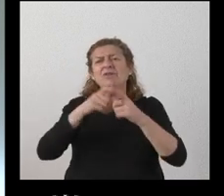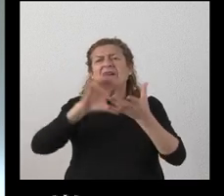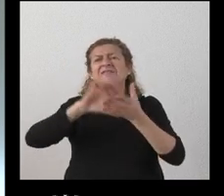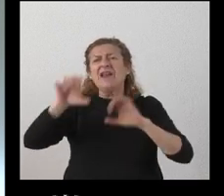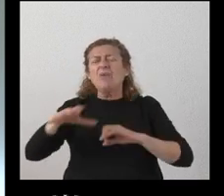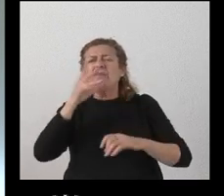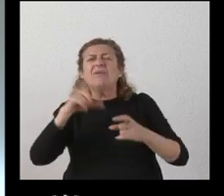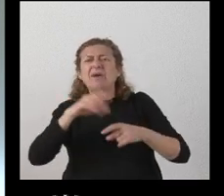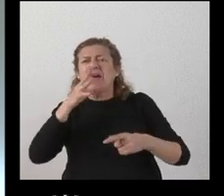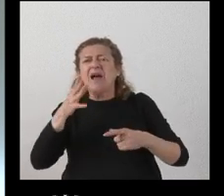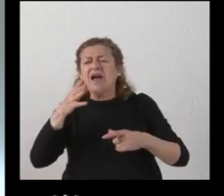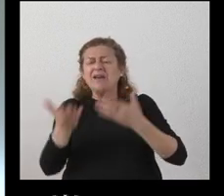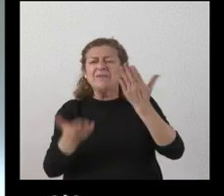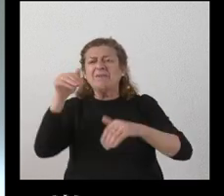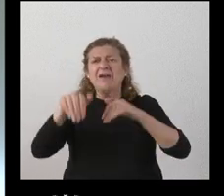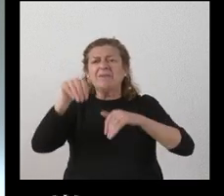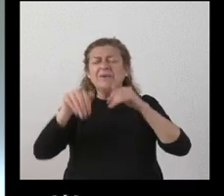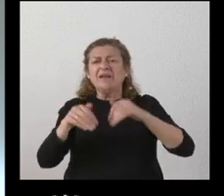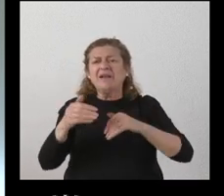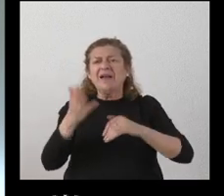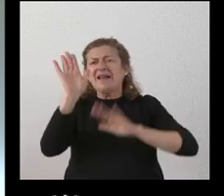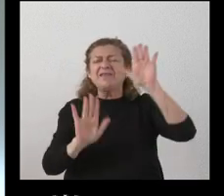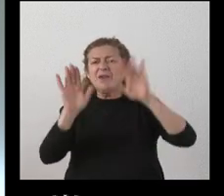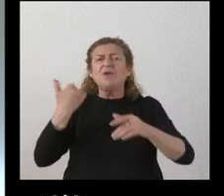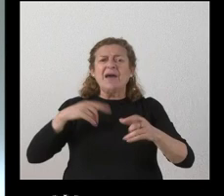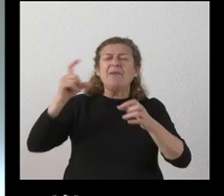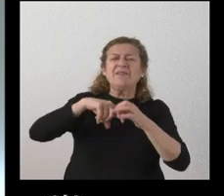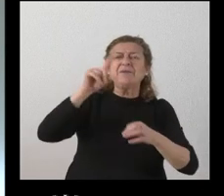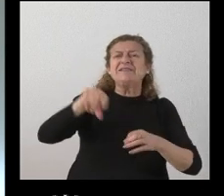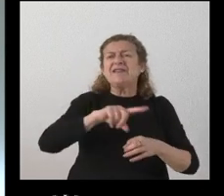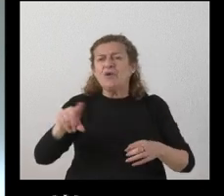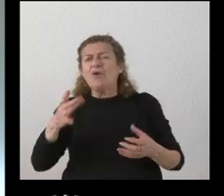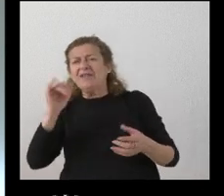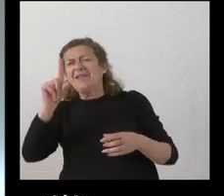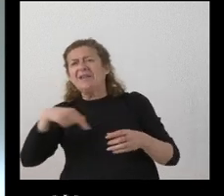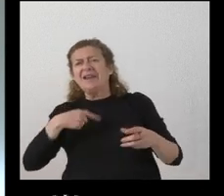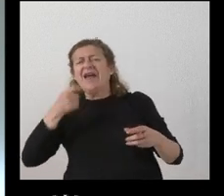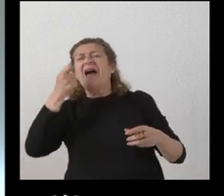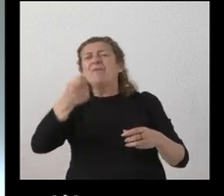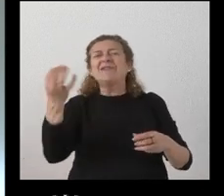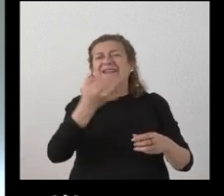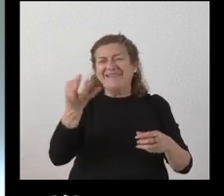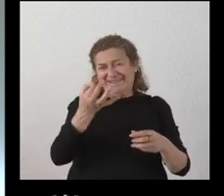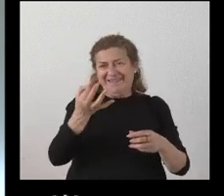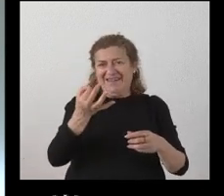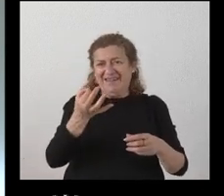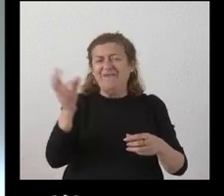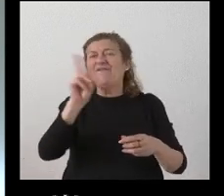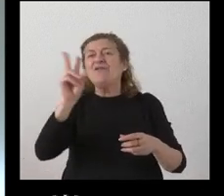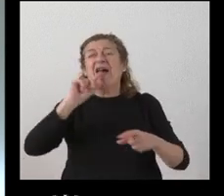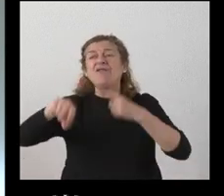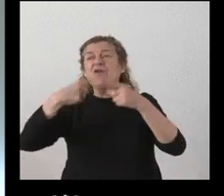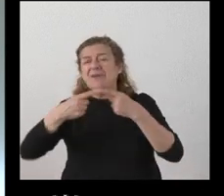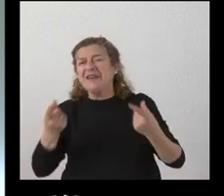si ha luchado para que viniera la comunidad y también quería saber de qué manera piensa aportar una vez que ya se ha conocido que va a llegar a Valladolid el año que viene